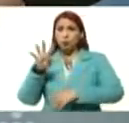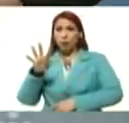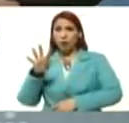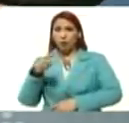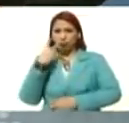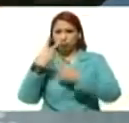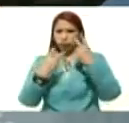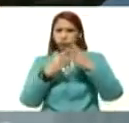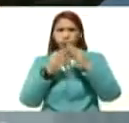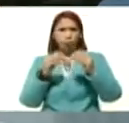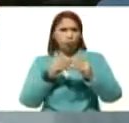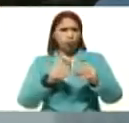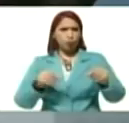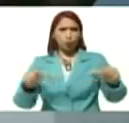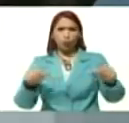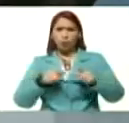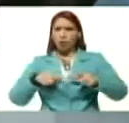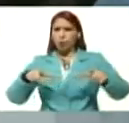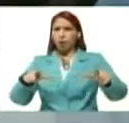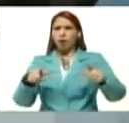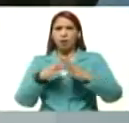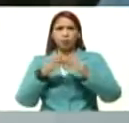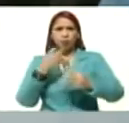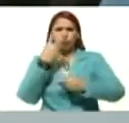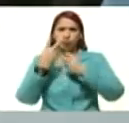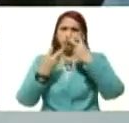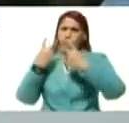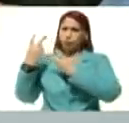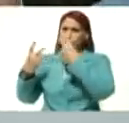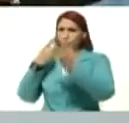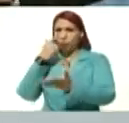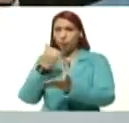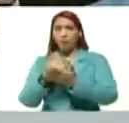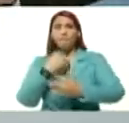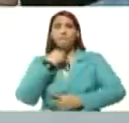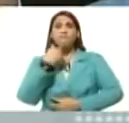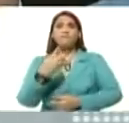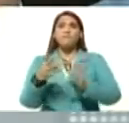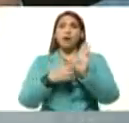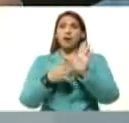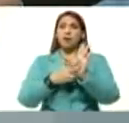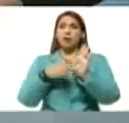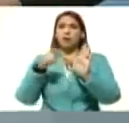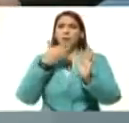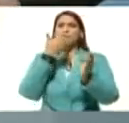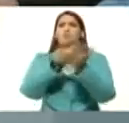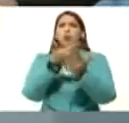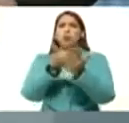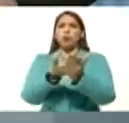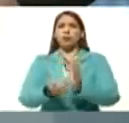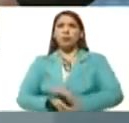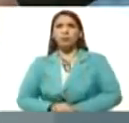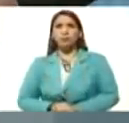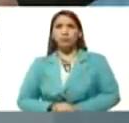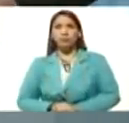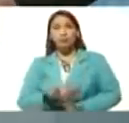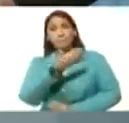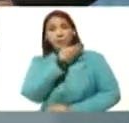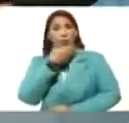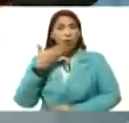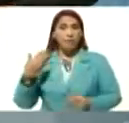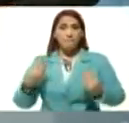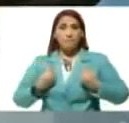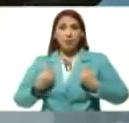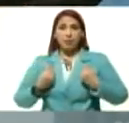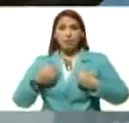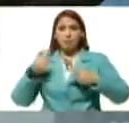por todos los terrenos, vamos a pasar por todos los terrenos, y con la verdad, y propuestas, para mejorar la vida de